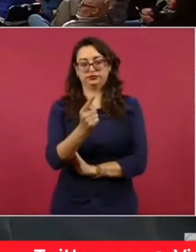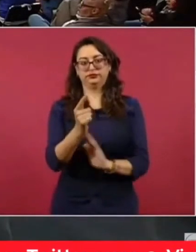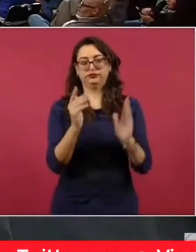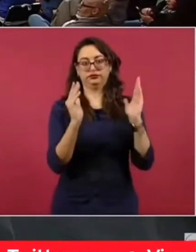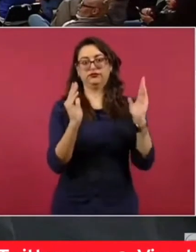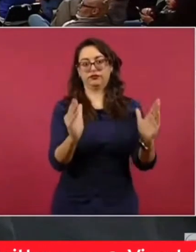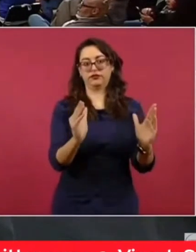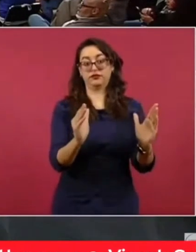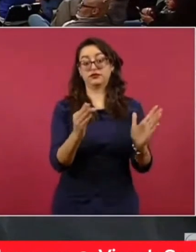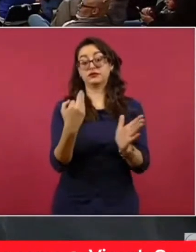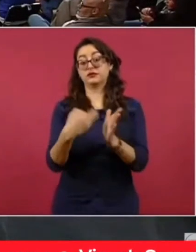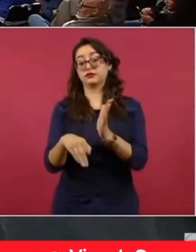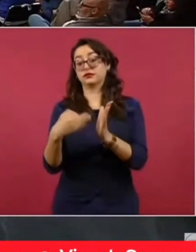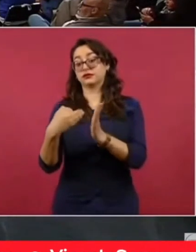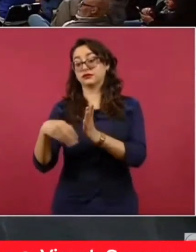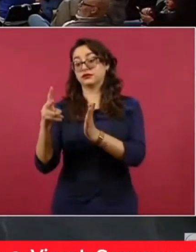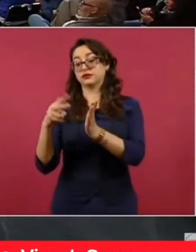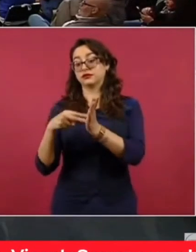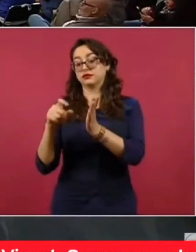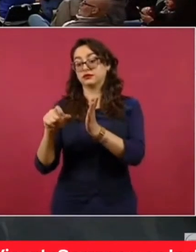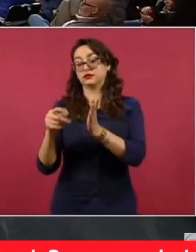y 23.